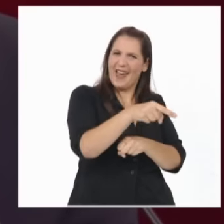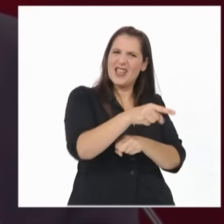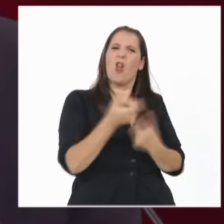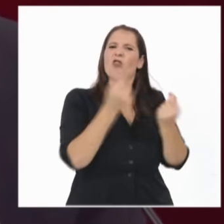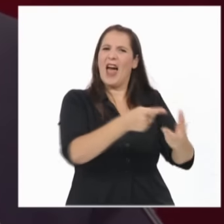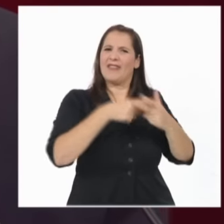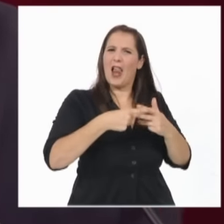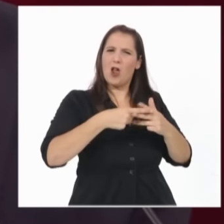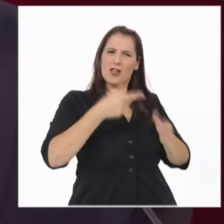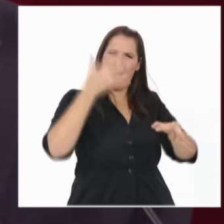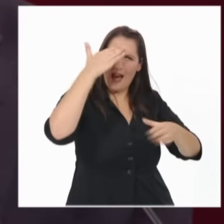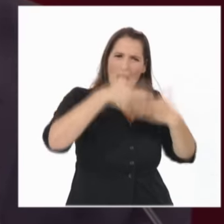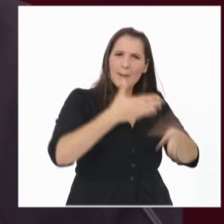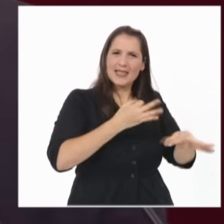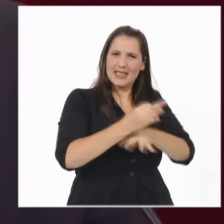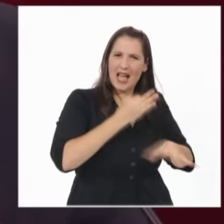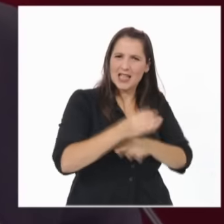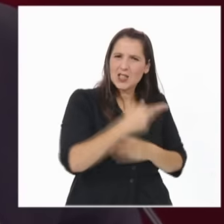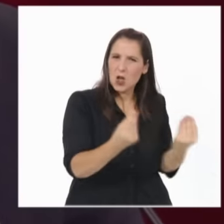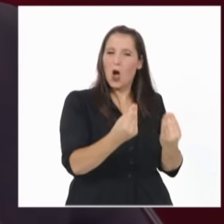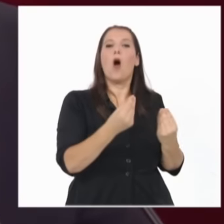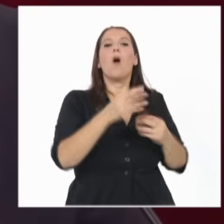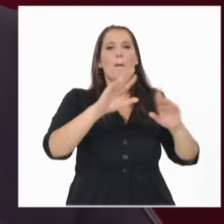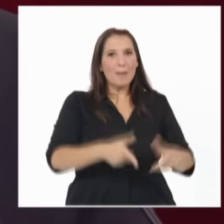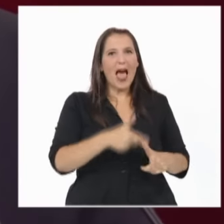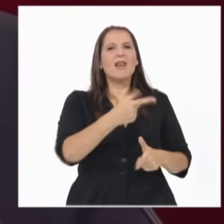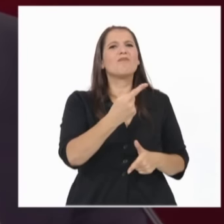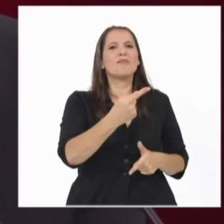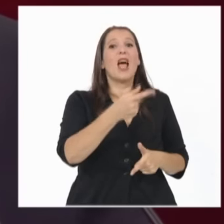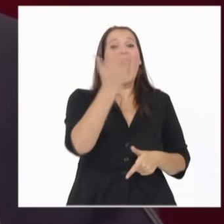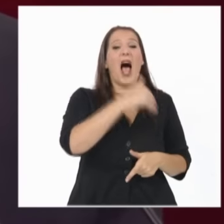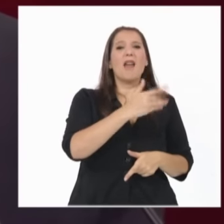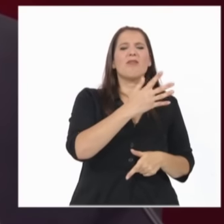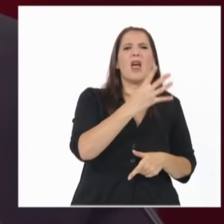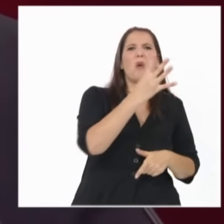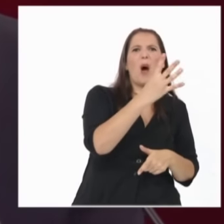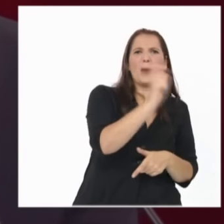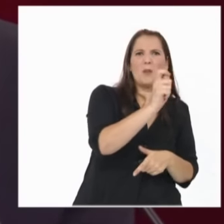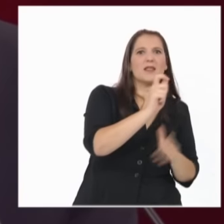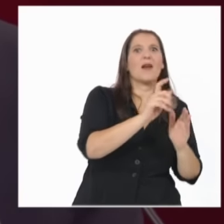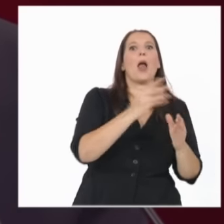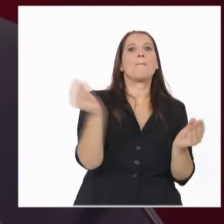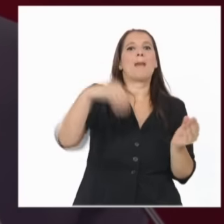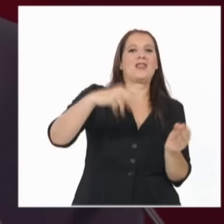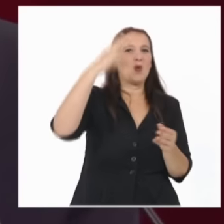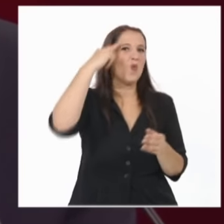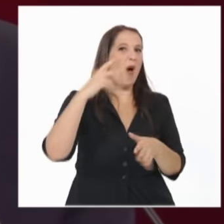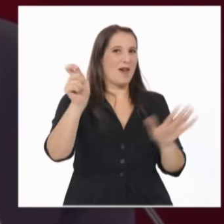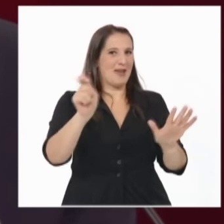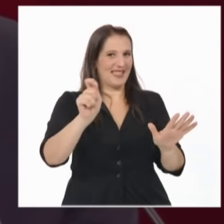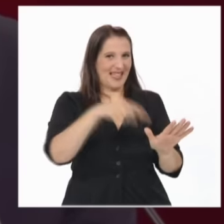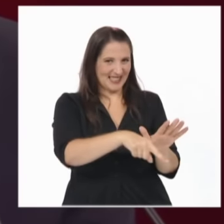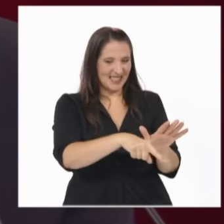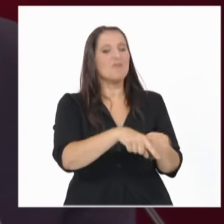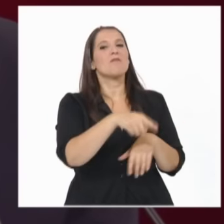Extendimos el plan de formación de suboficiales federales de 4 a 9 meses. Y abrimos un centro de formación